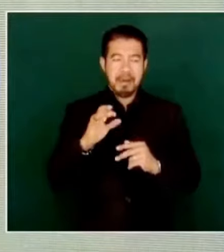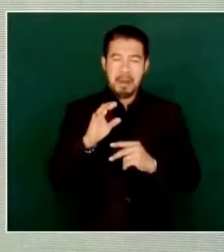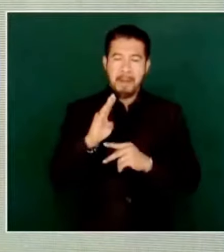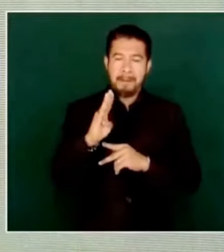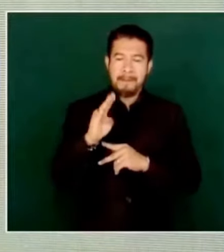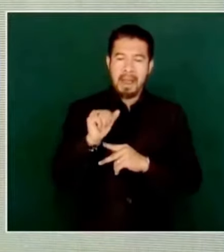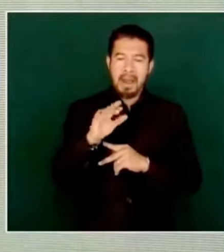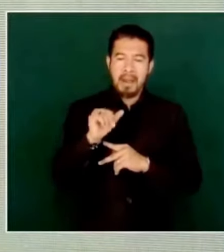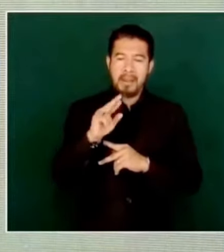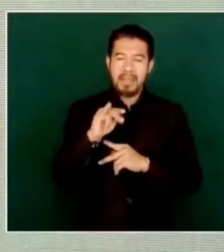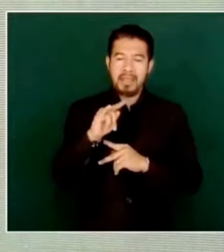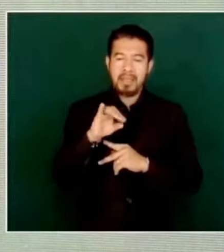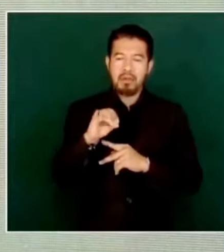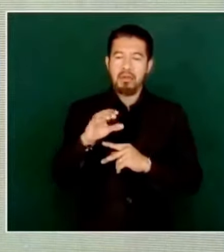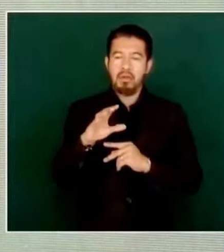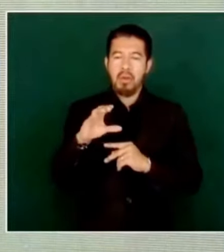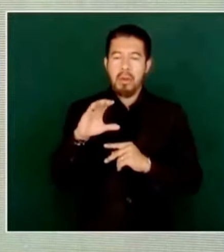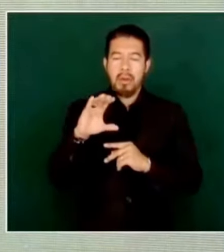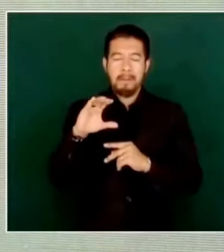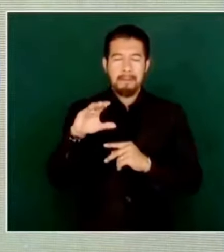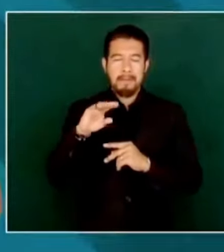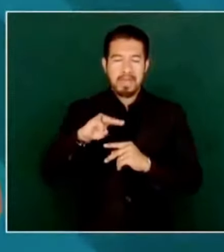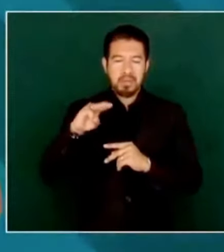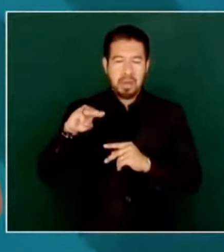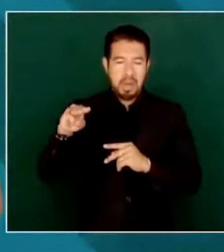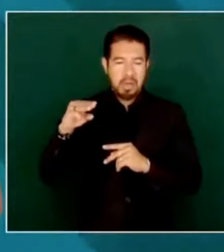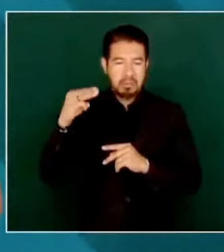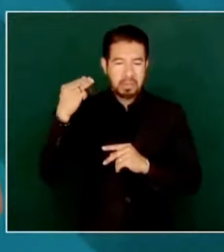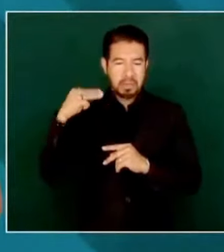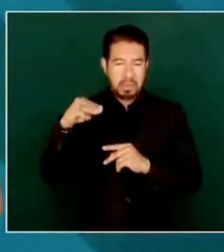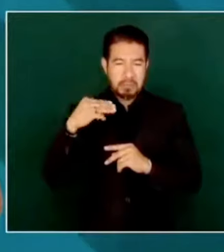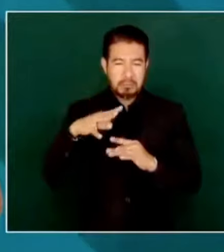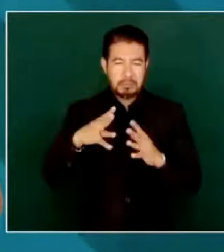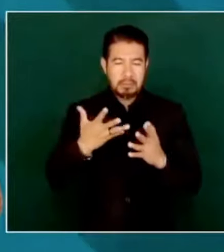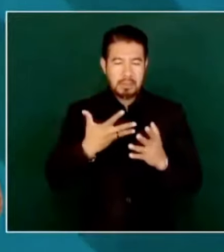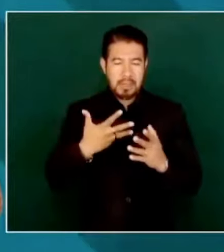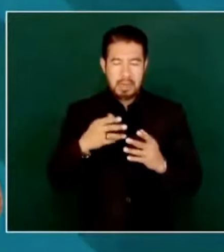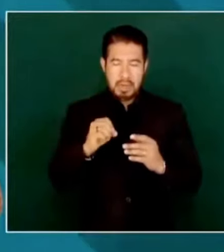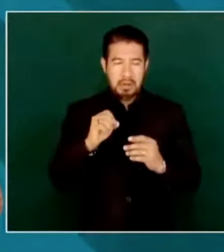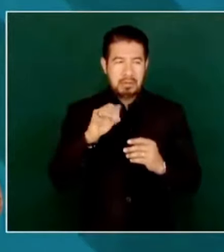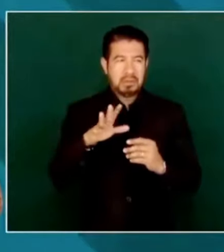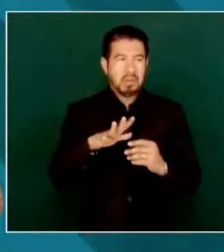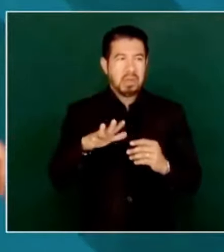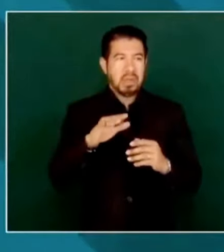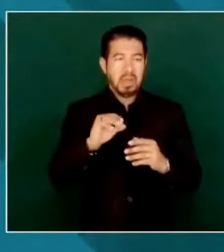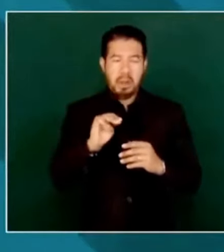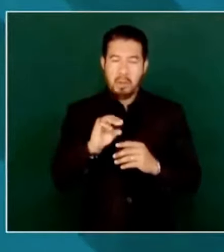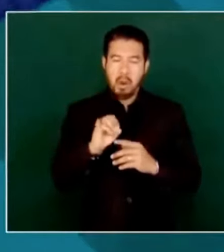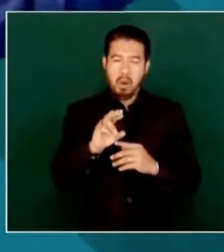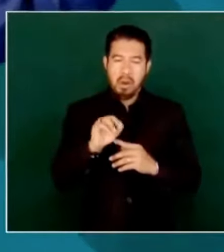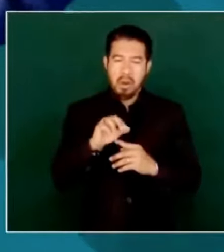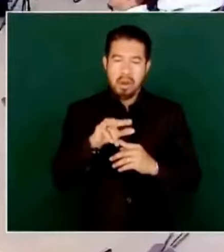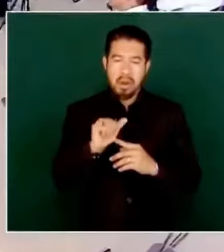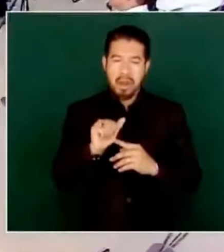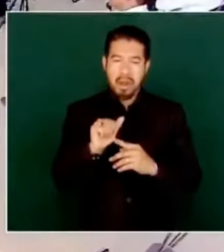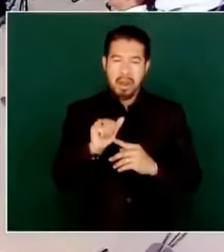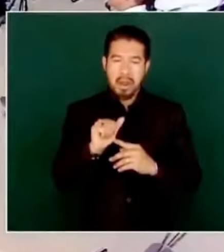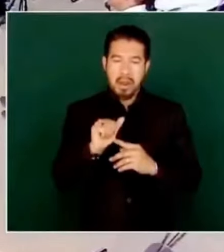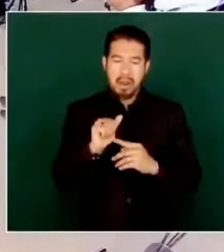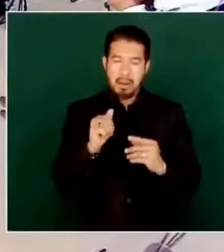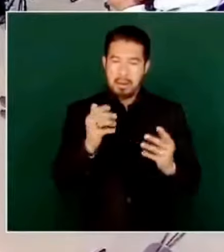en Michoacán, ayer, antier, uno del PAN, uno de Morena, y la nota.